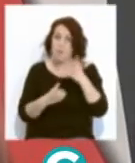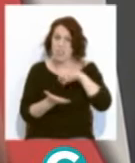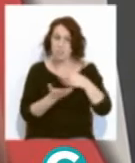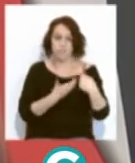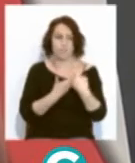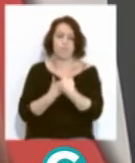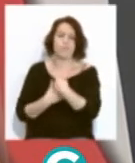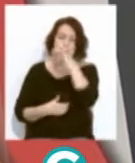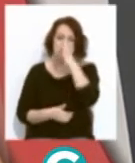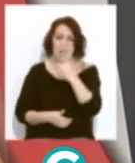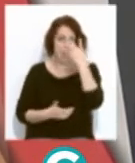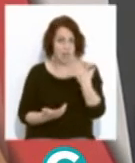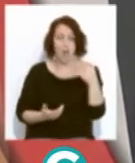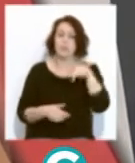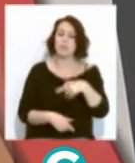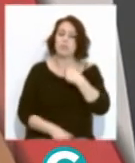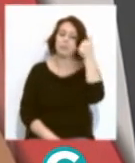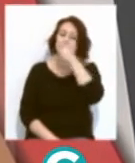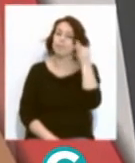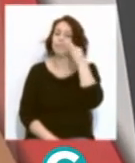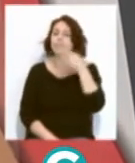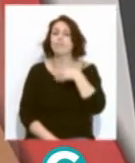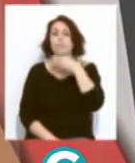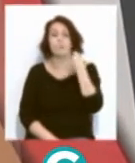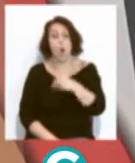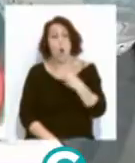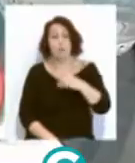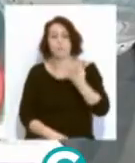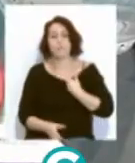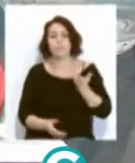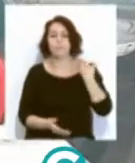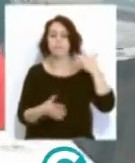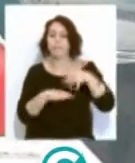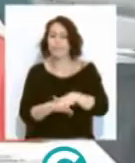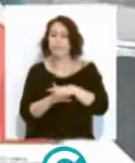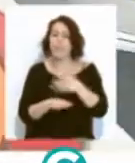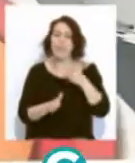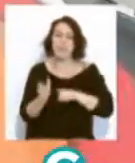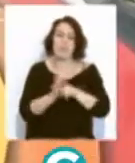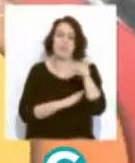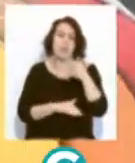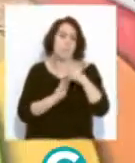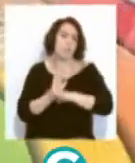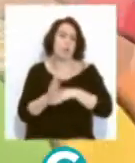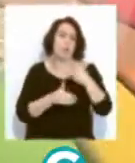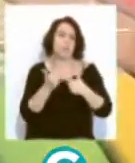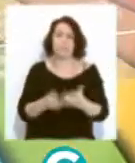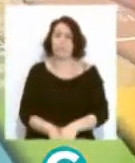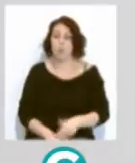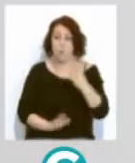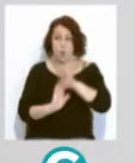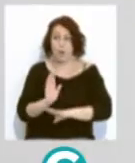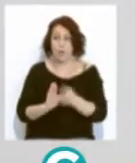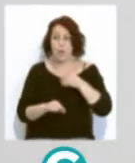a la iniciativa en la que los y las adolescentes se involucran en el propio desarrollo del programa. Es un programa de